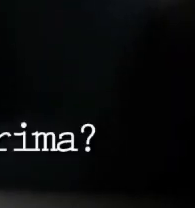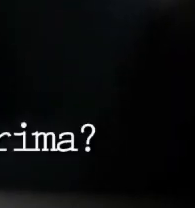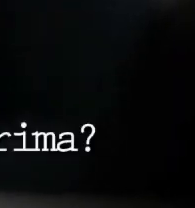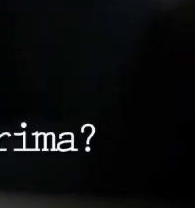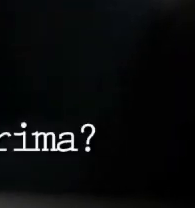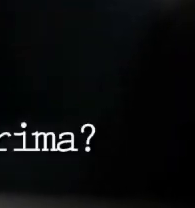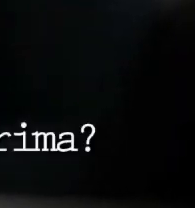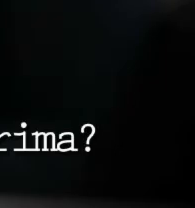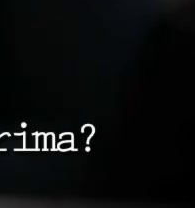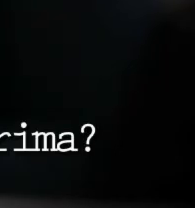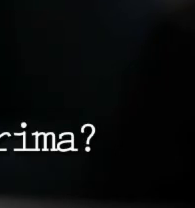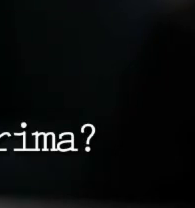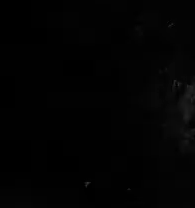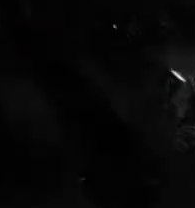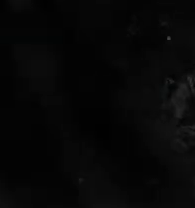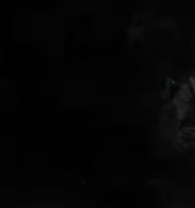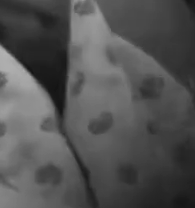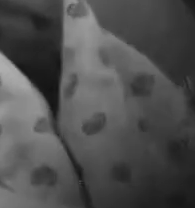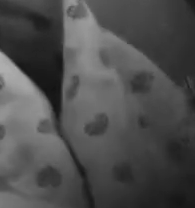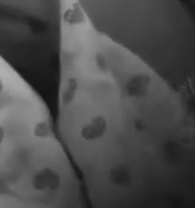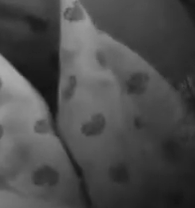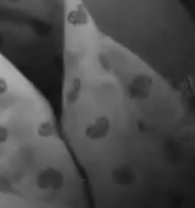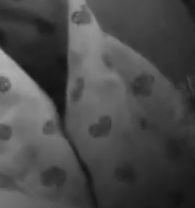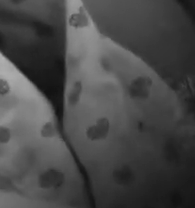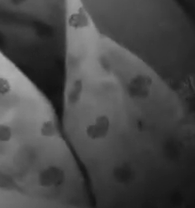Oye, ¿qué tal estuvo la boda de tu prima?